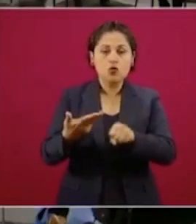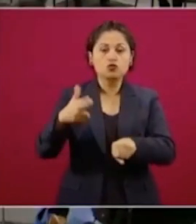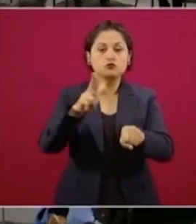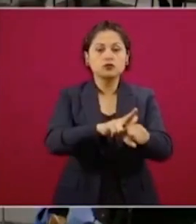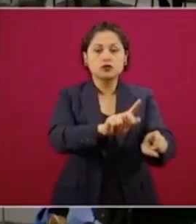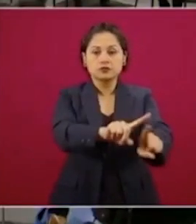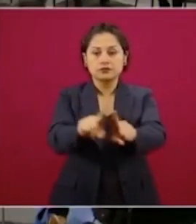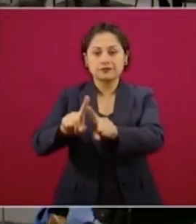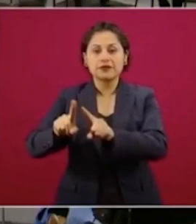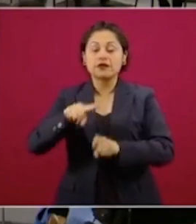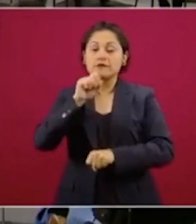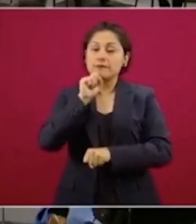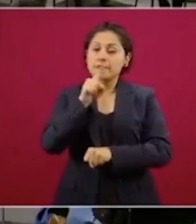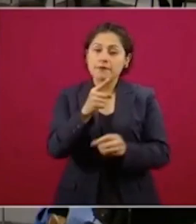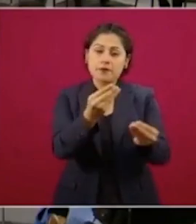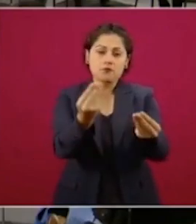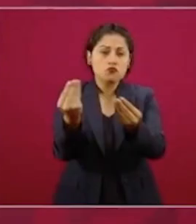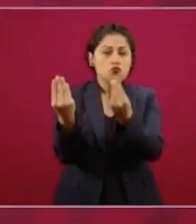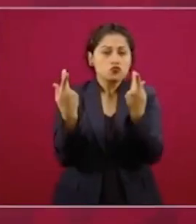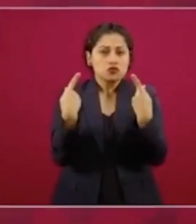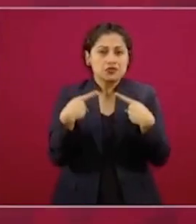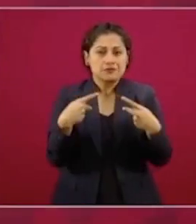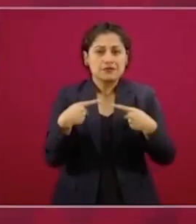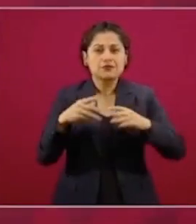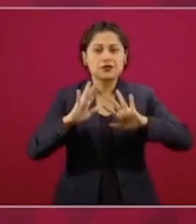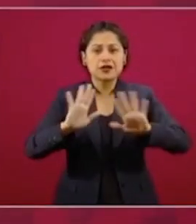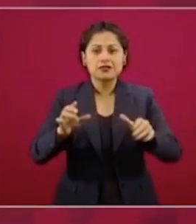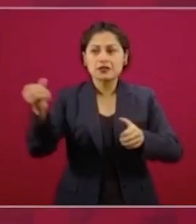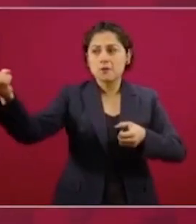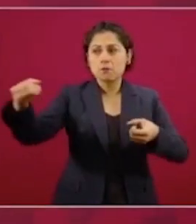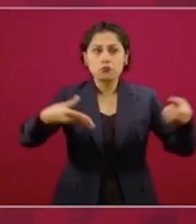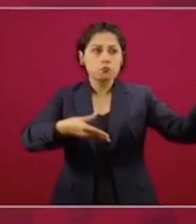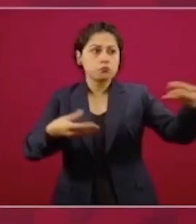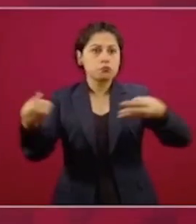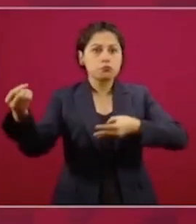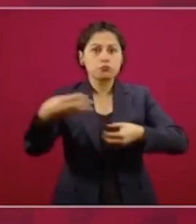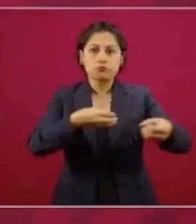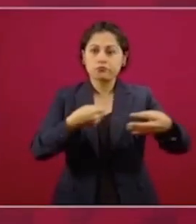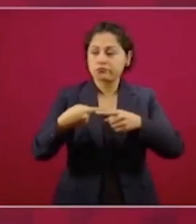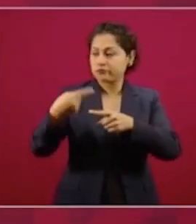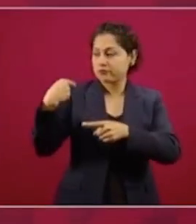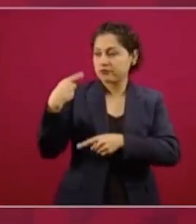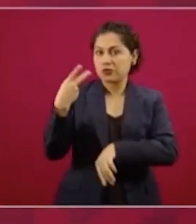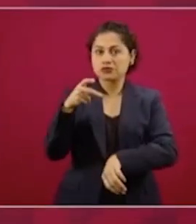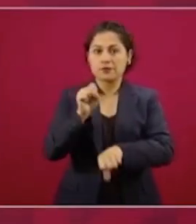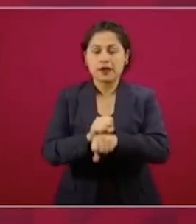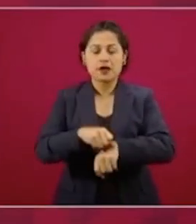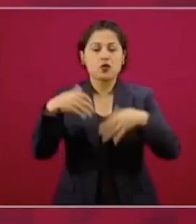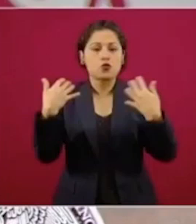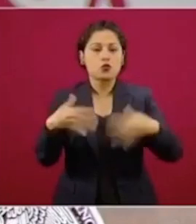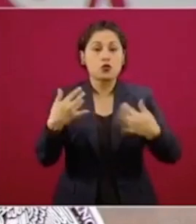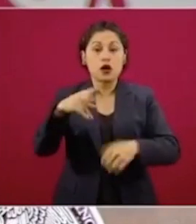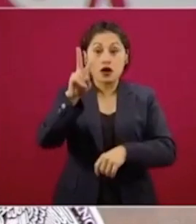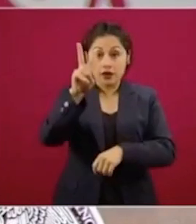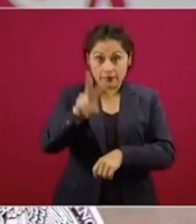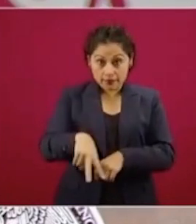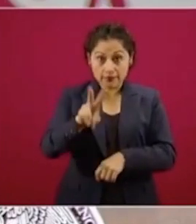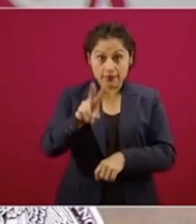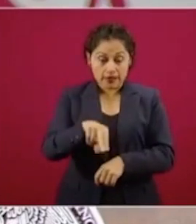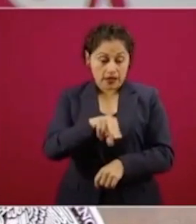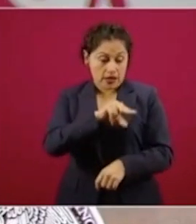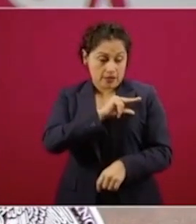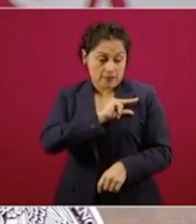que en este momento ya están donando en las últimas dos o tres semanas. Es un gran esfuerzo del sector privado en esta coordinación